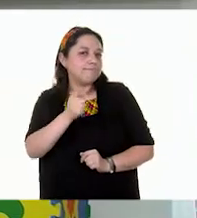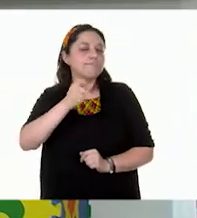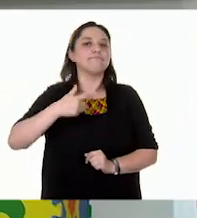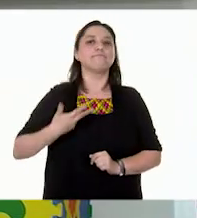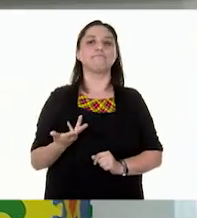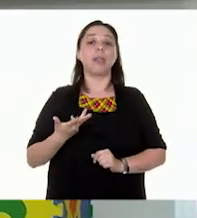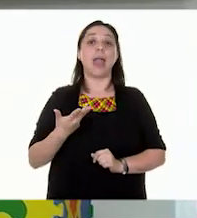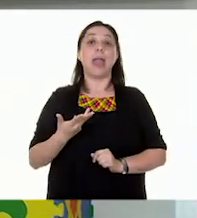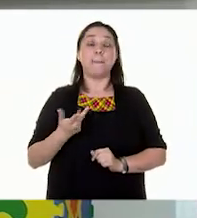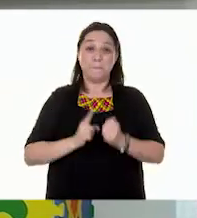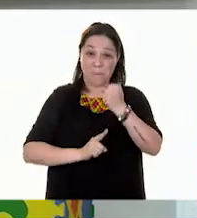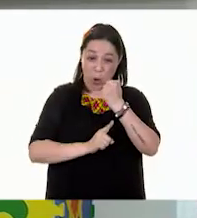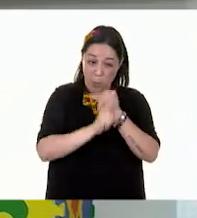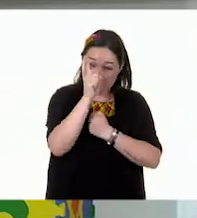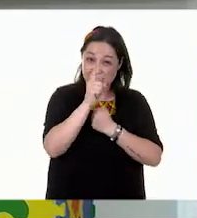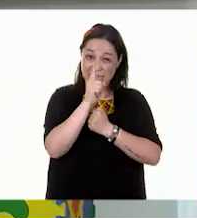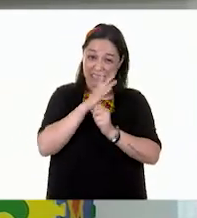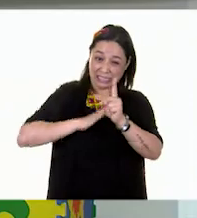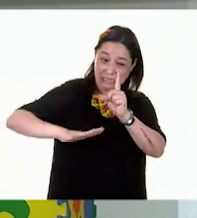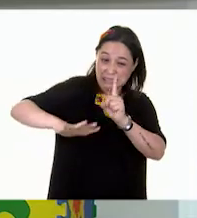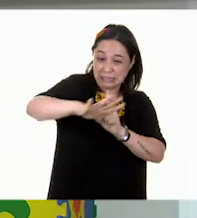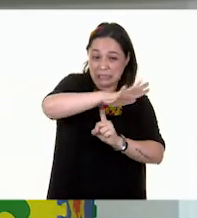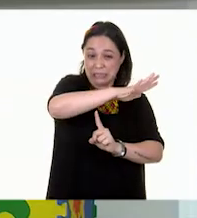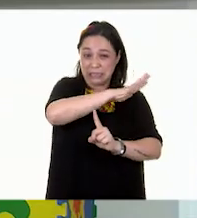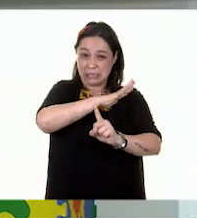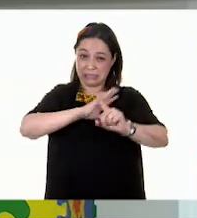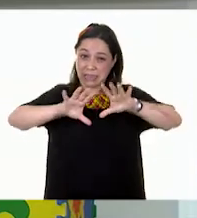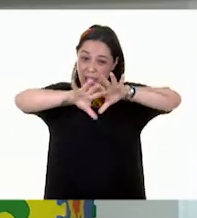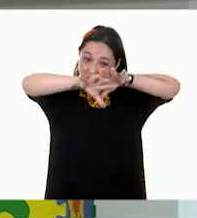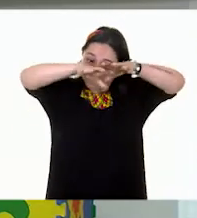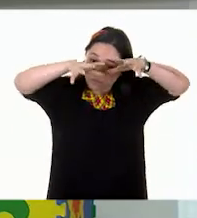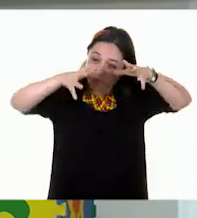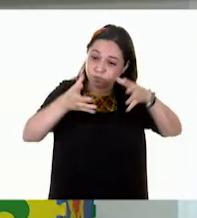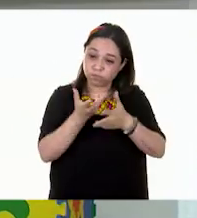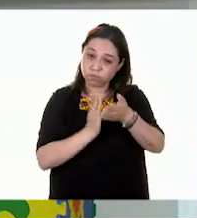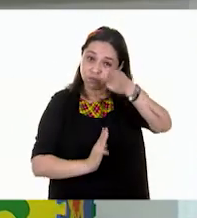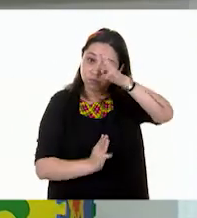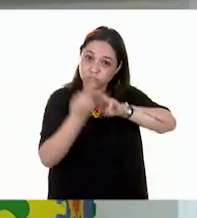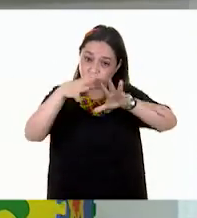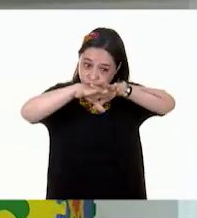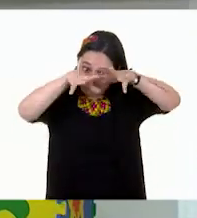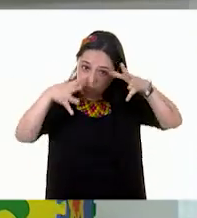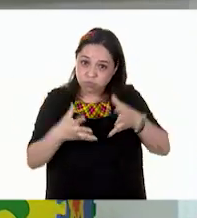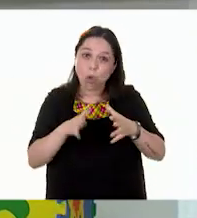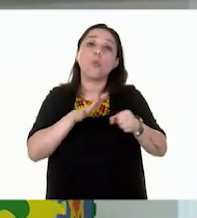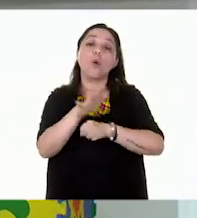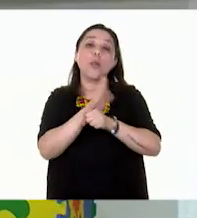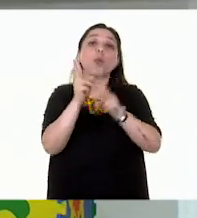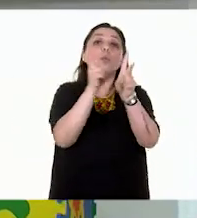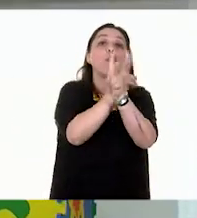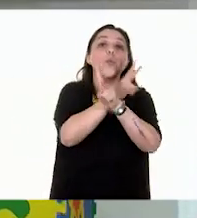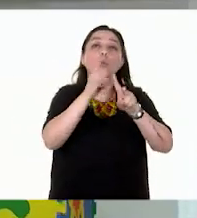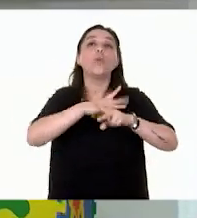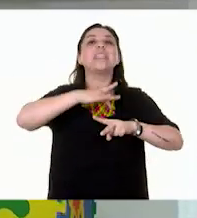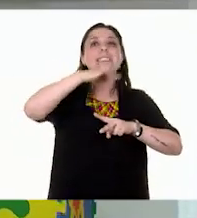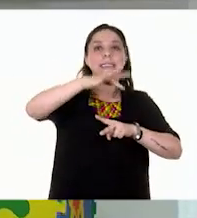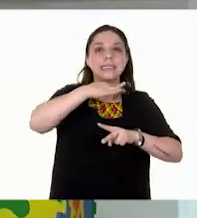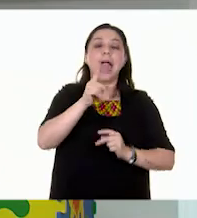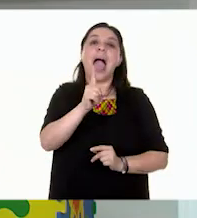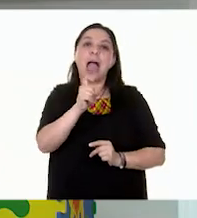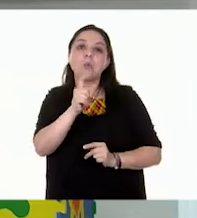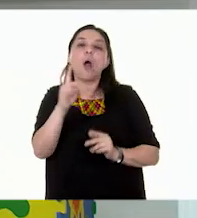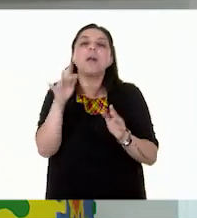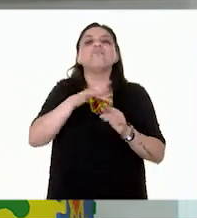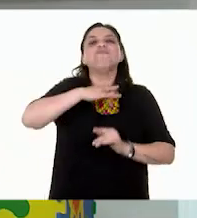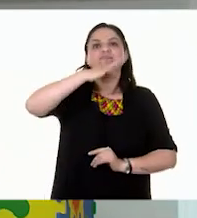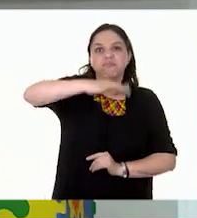principales problemas ambientales que afectan el planeta se encuentra la contaminación del aire, la contaminación del agua y